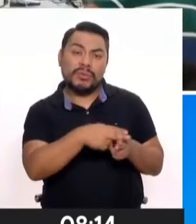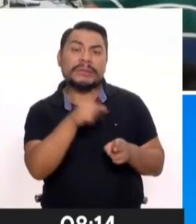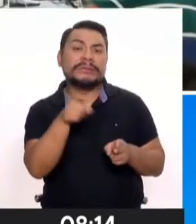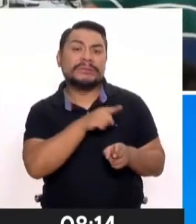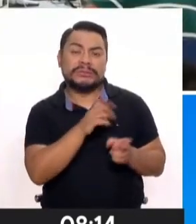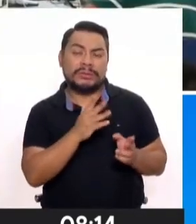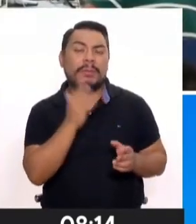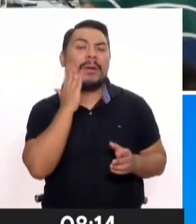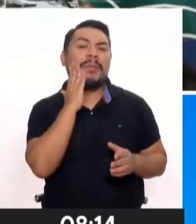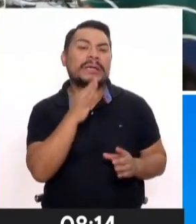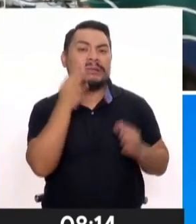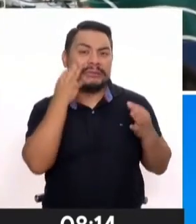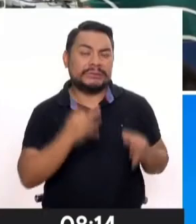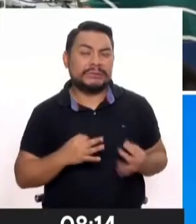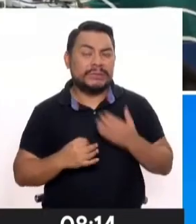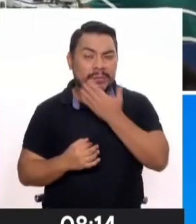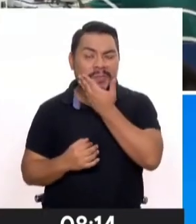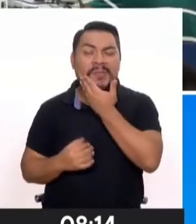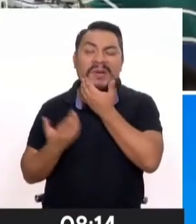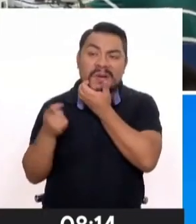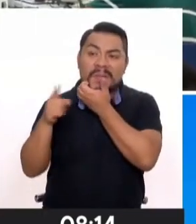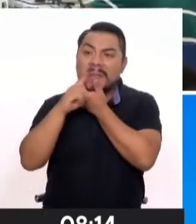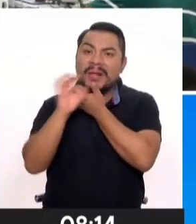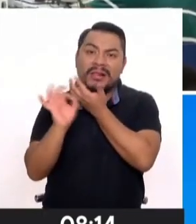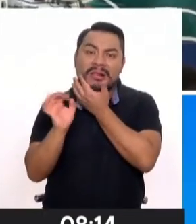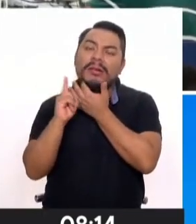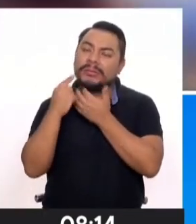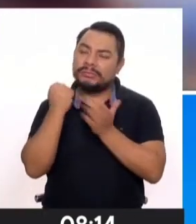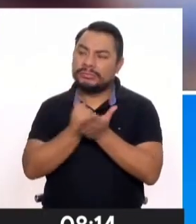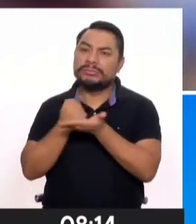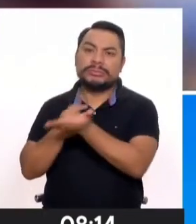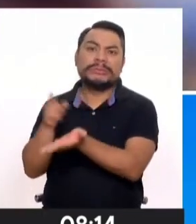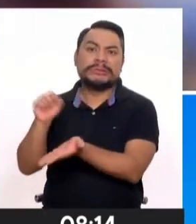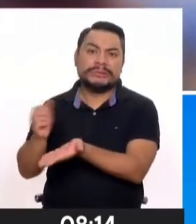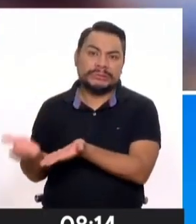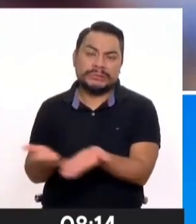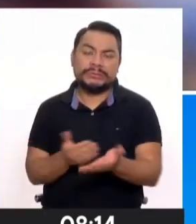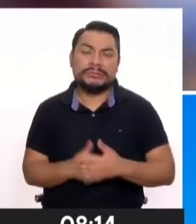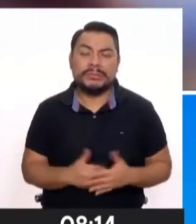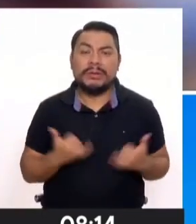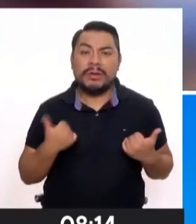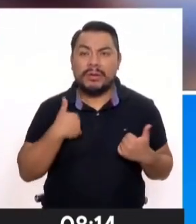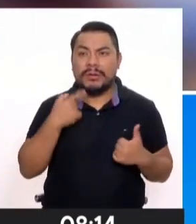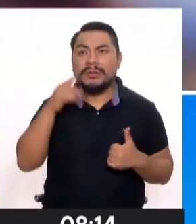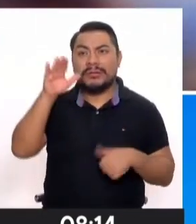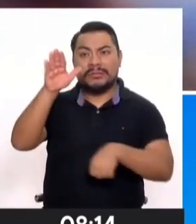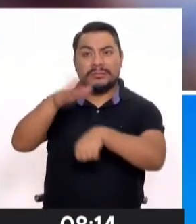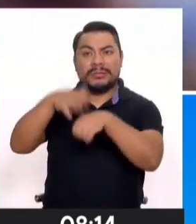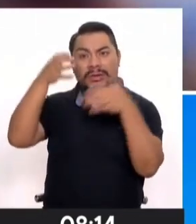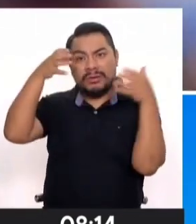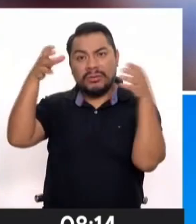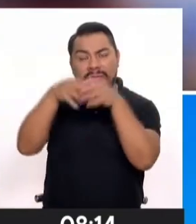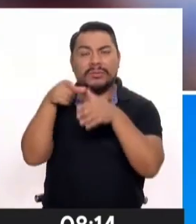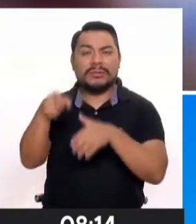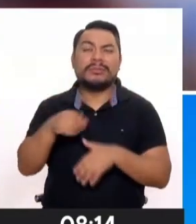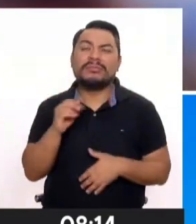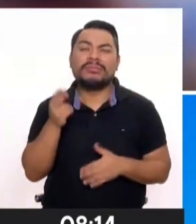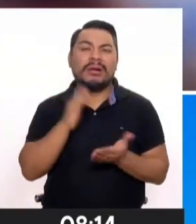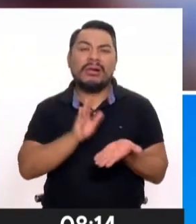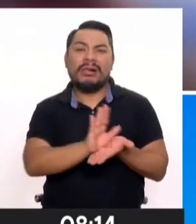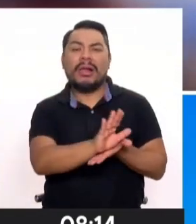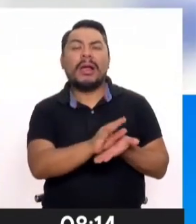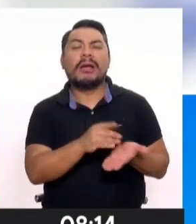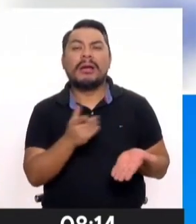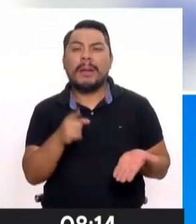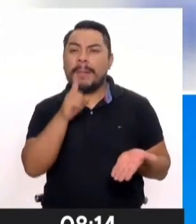exhortado al Congreso para que, al momento de poner fin a esta discriminación y reconocer